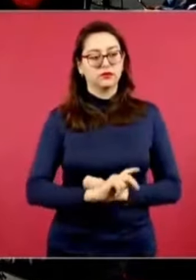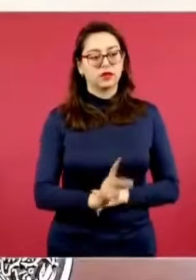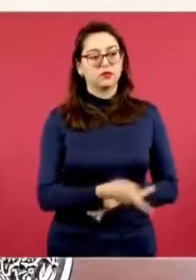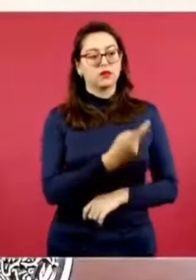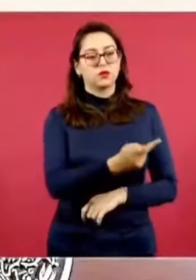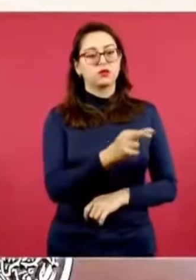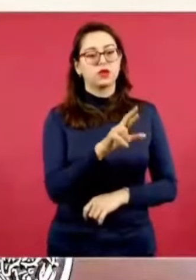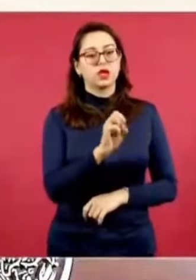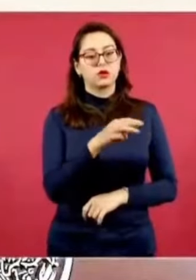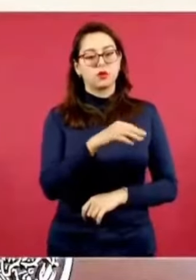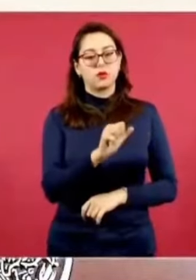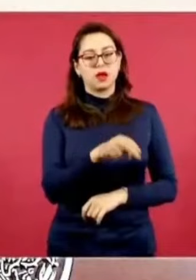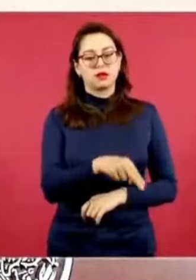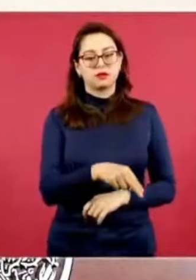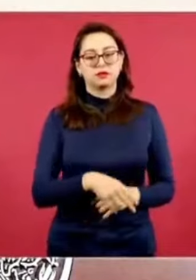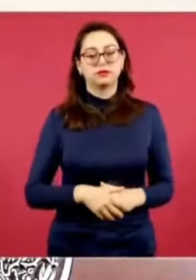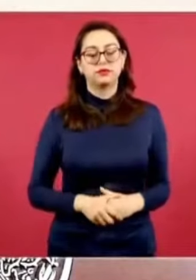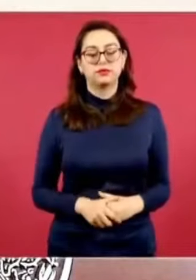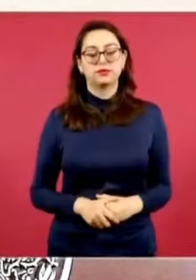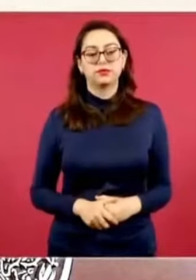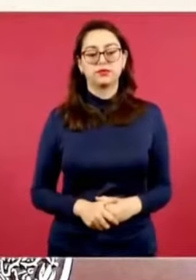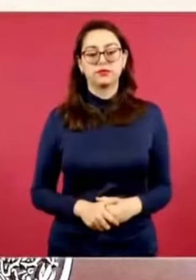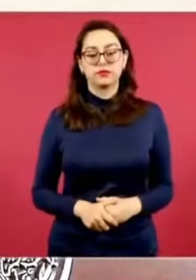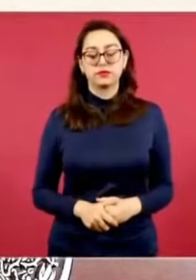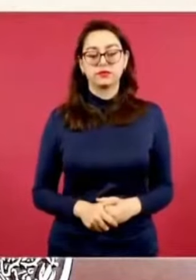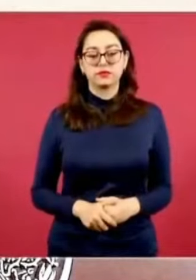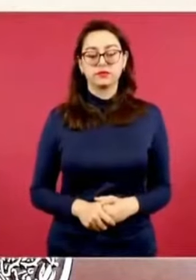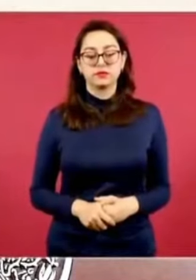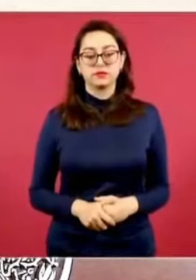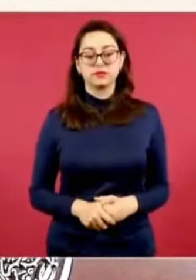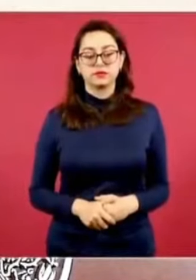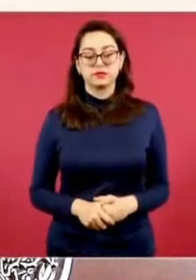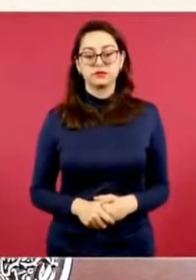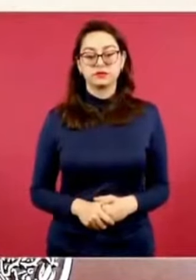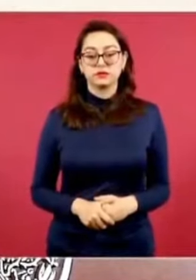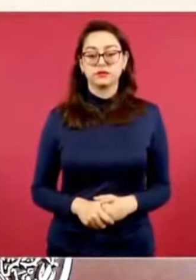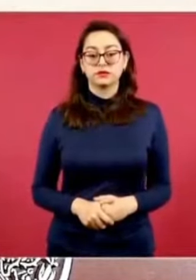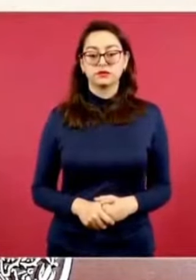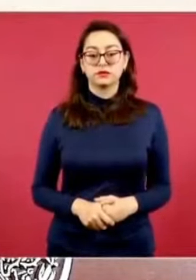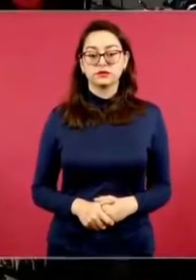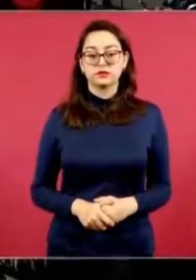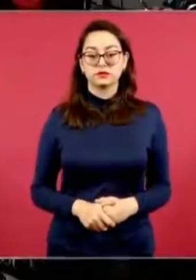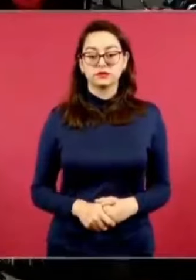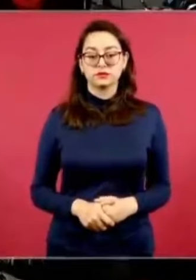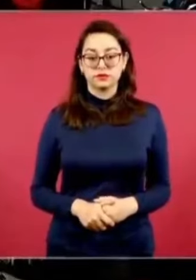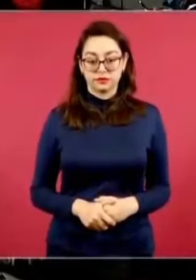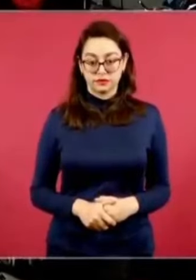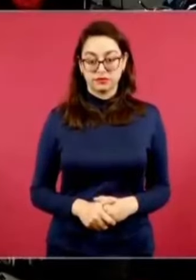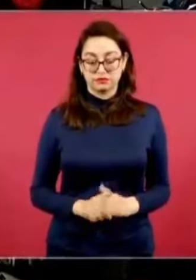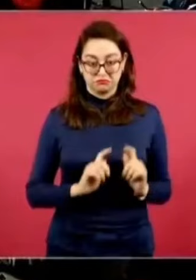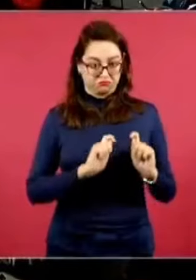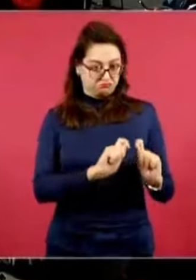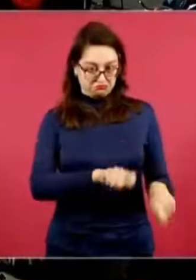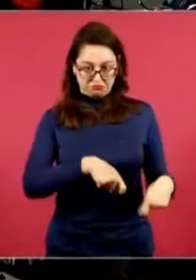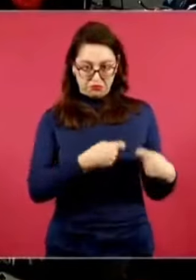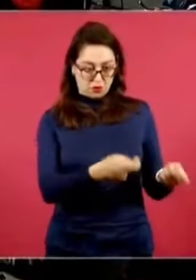eso ya se va a entregar.